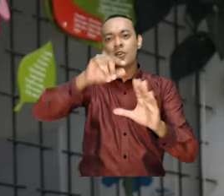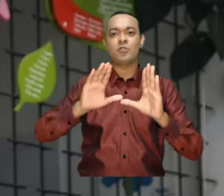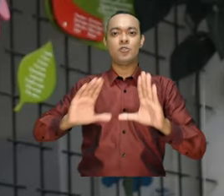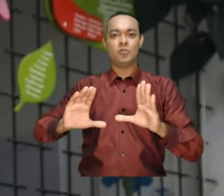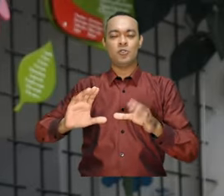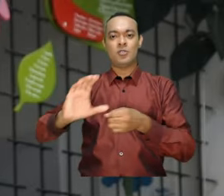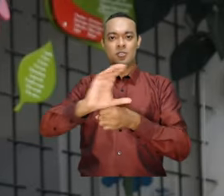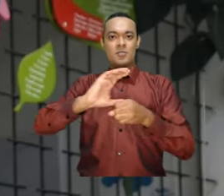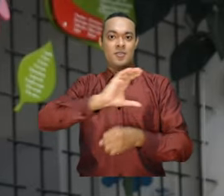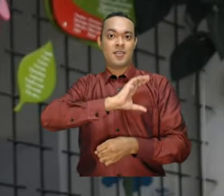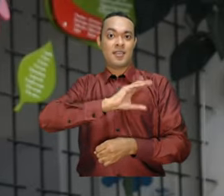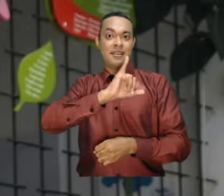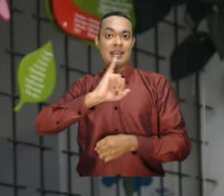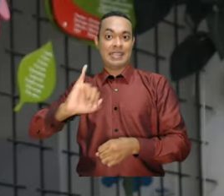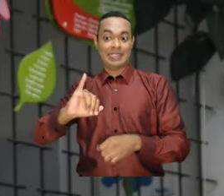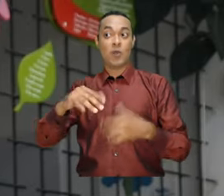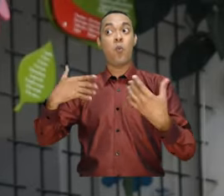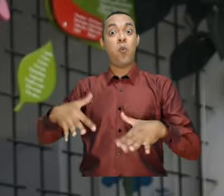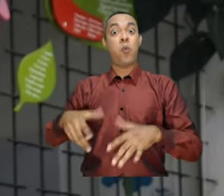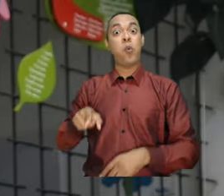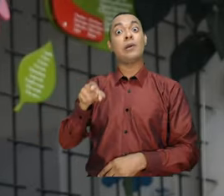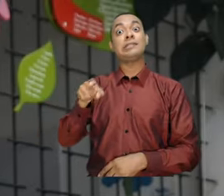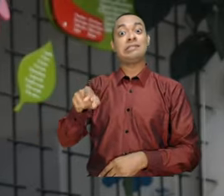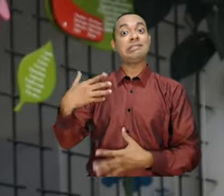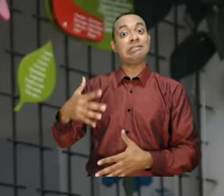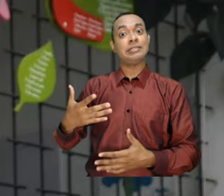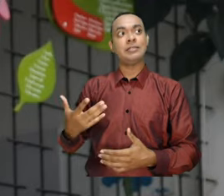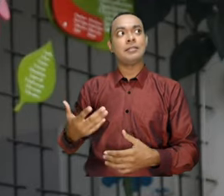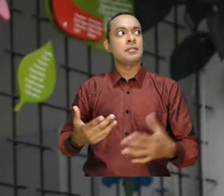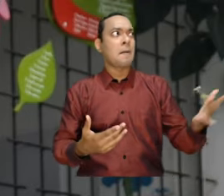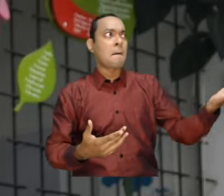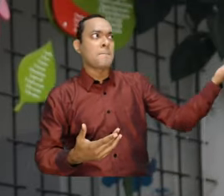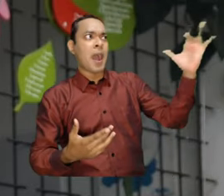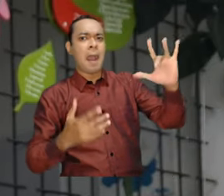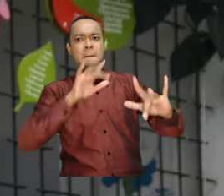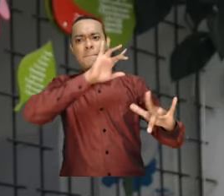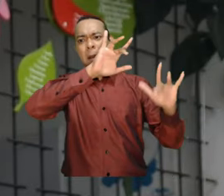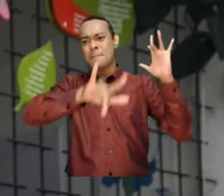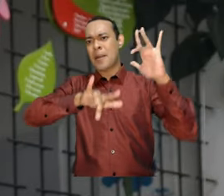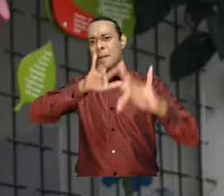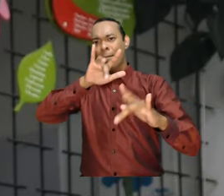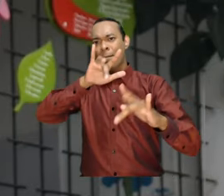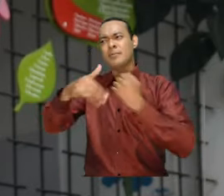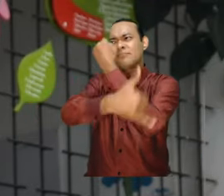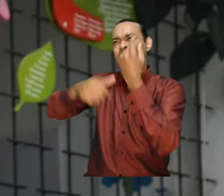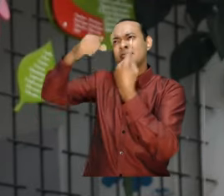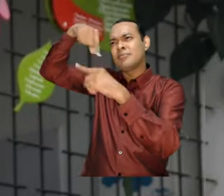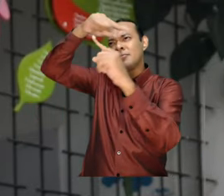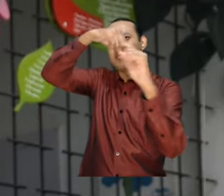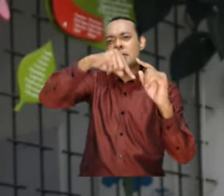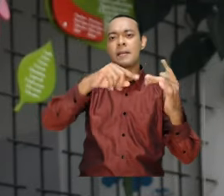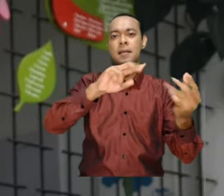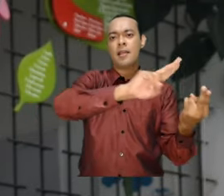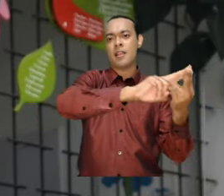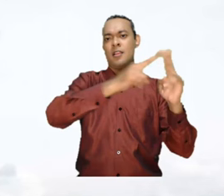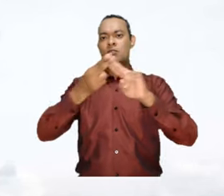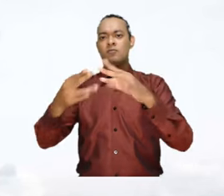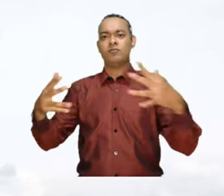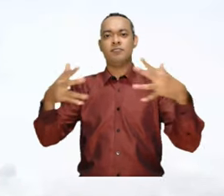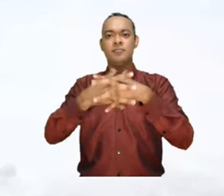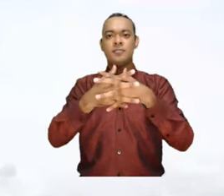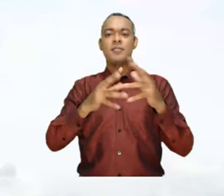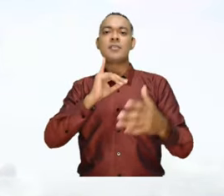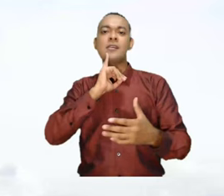como una zona turística dentro de la ciudad de Cali y pues claramente el turismo está muy